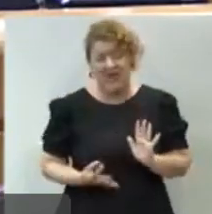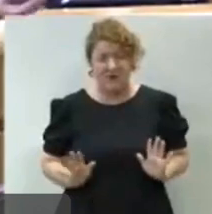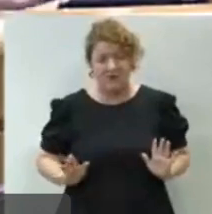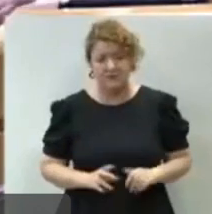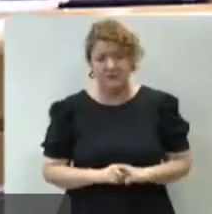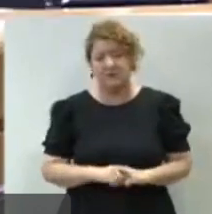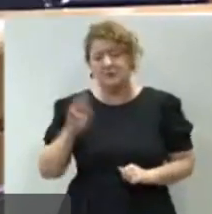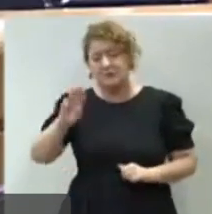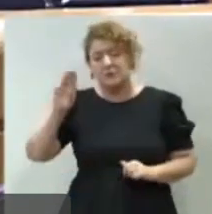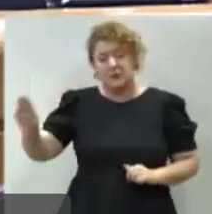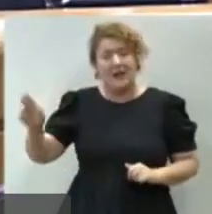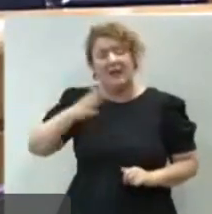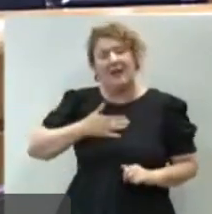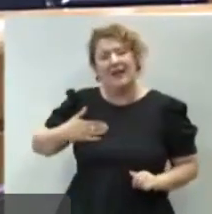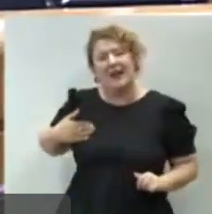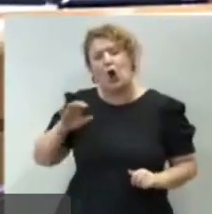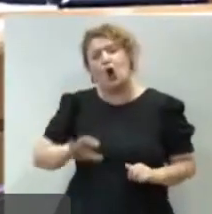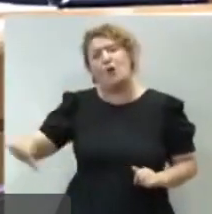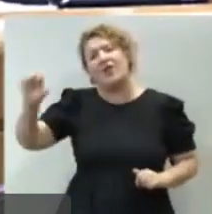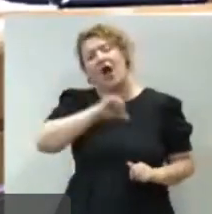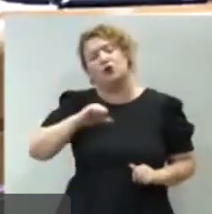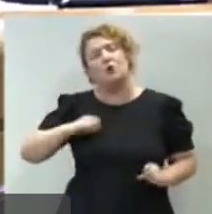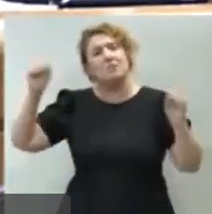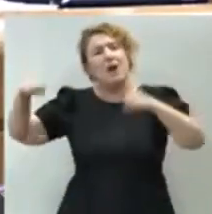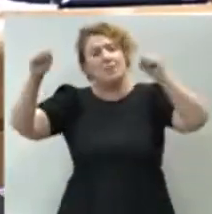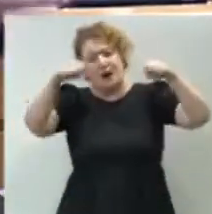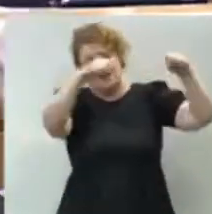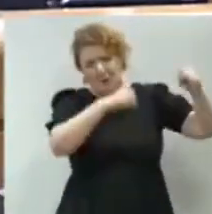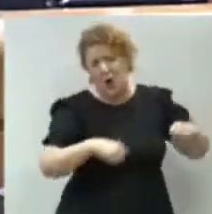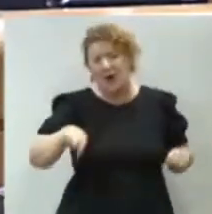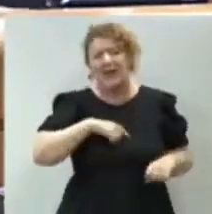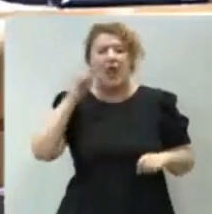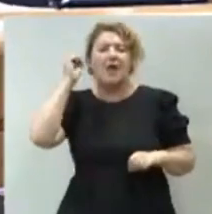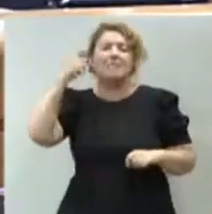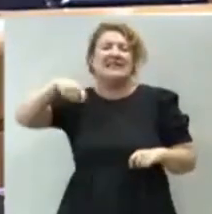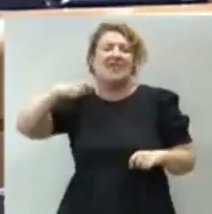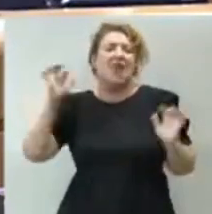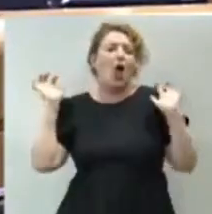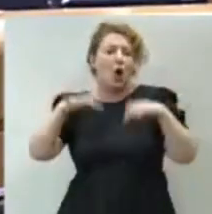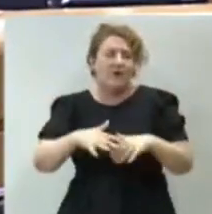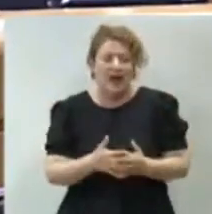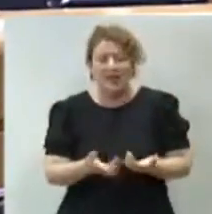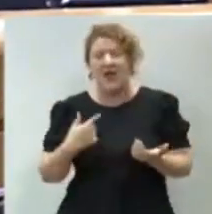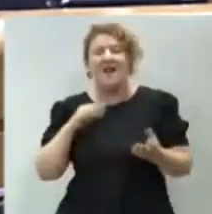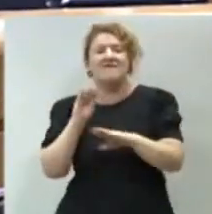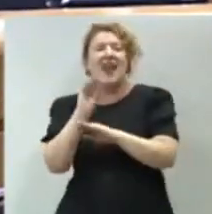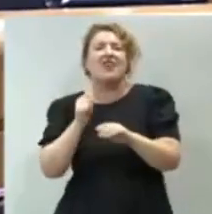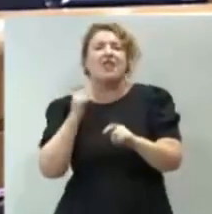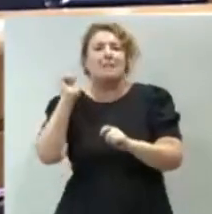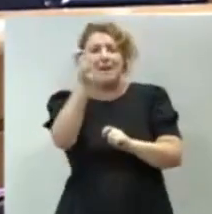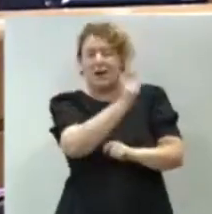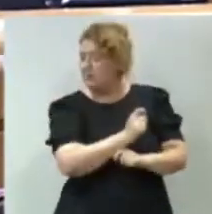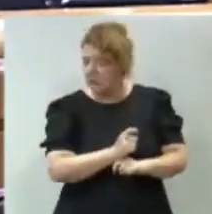Que el Partido Popular quiera que se consensúe con las comunidades autónomas, que haya conferencias de presidentes, que se garantice la financiación a las comunidades